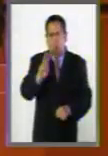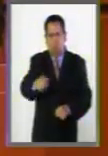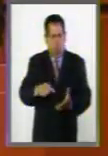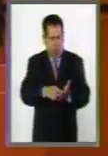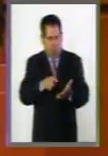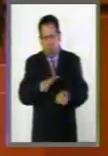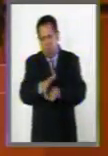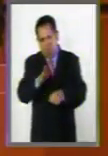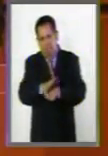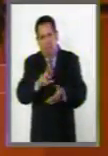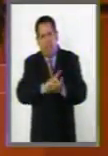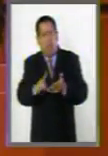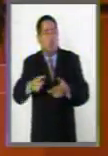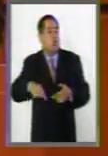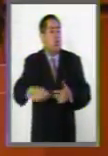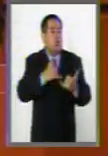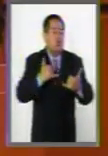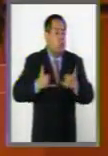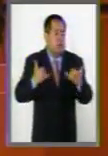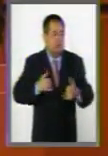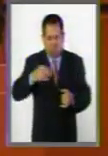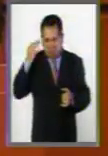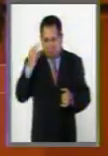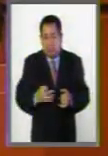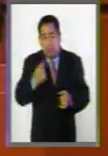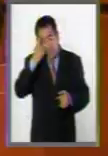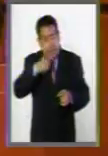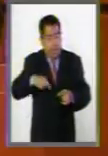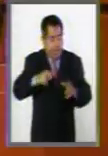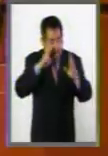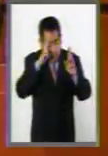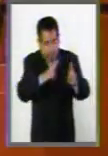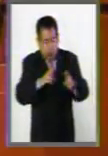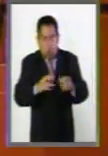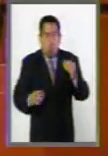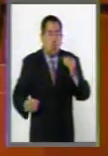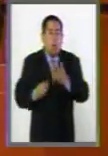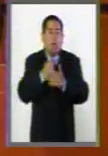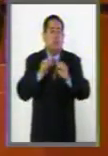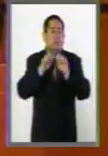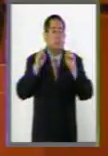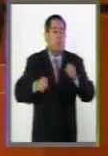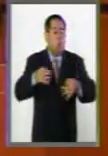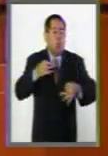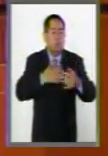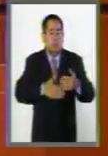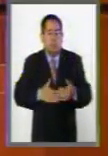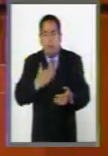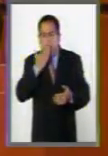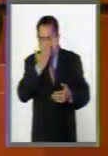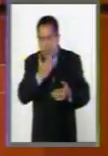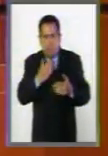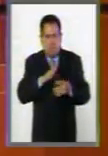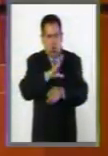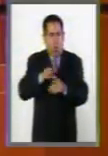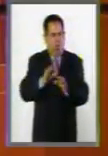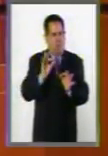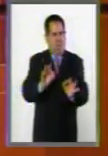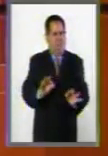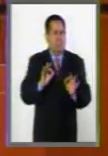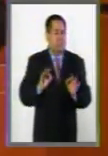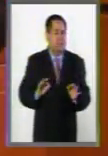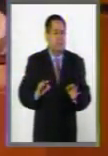los derechos de los adolescentes para que con pleno respeto a ellos el nuevo sistema de justicia sea un instrumento eficaz